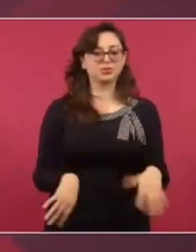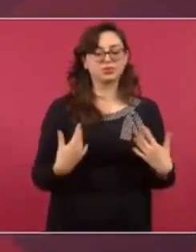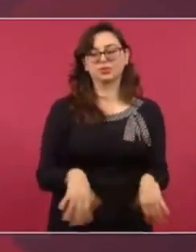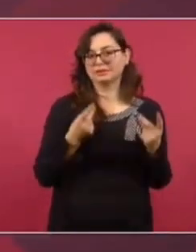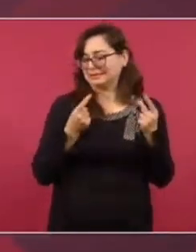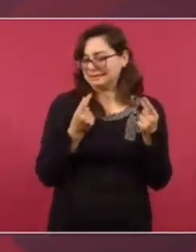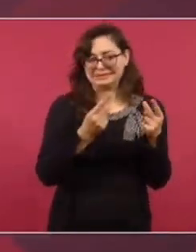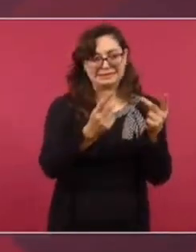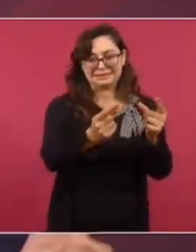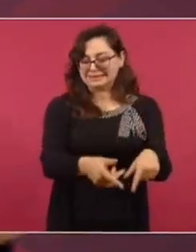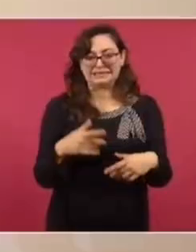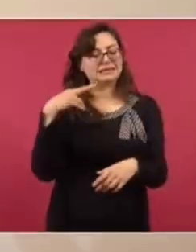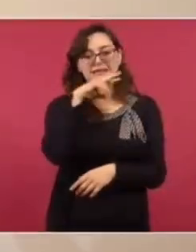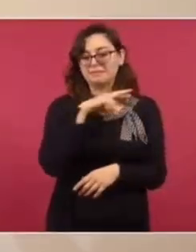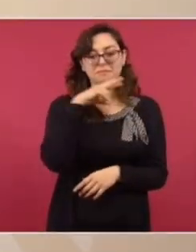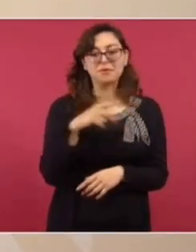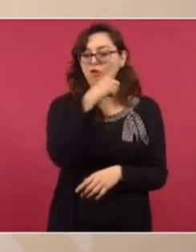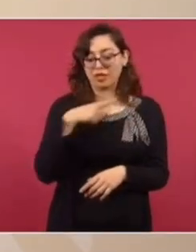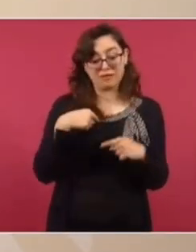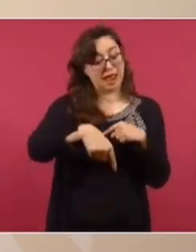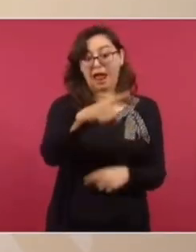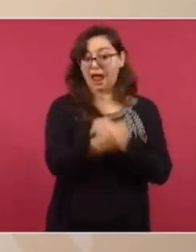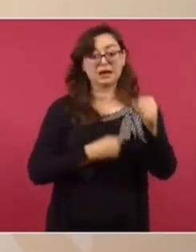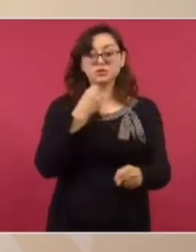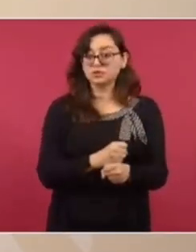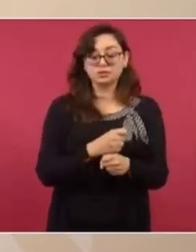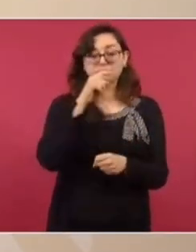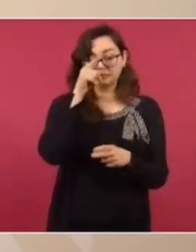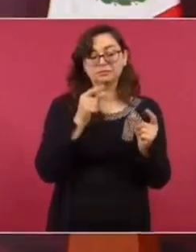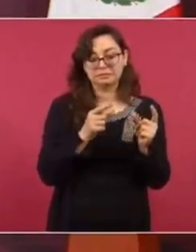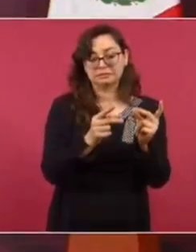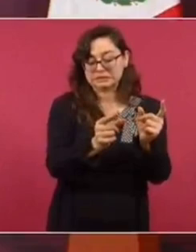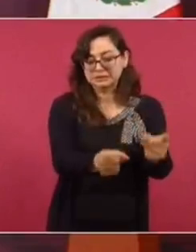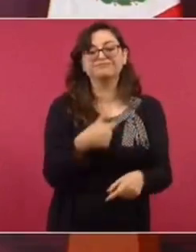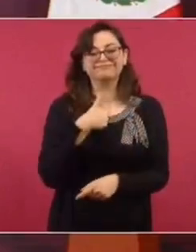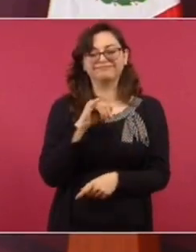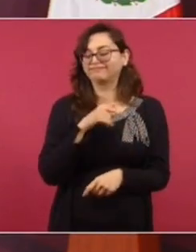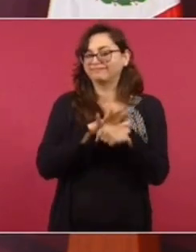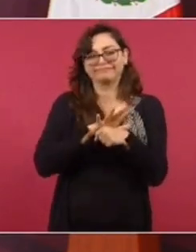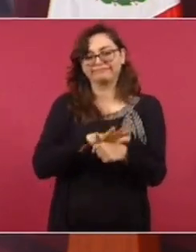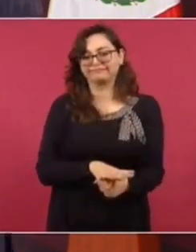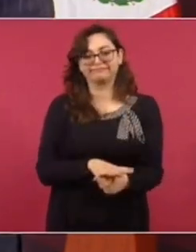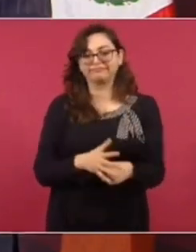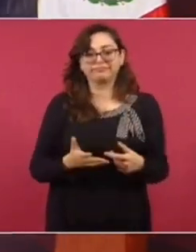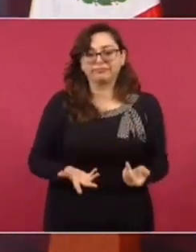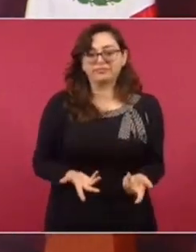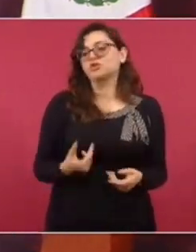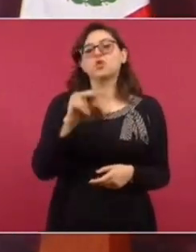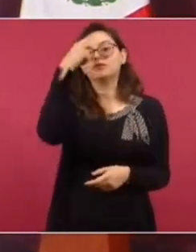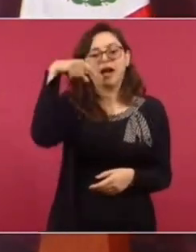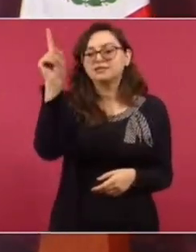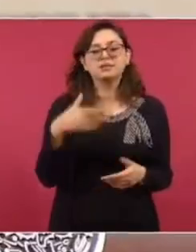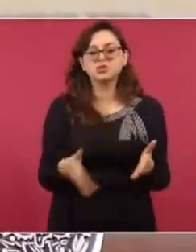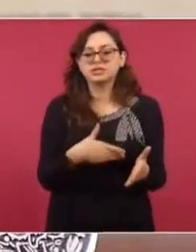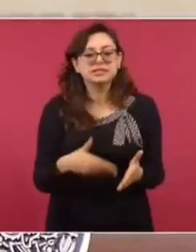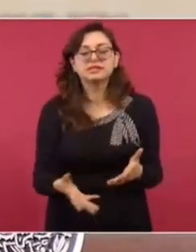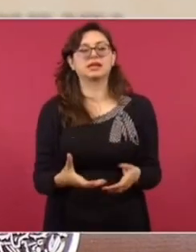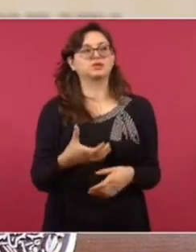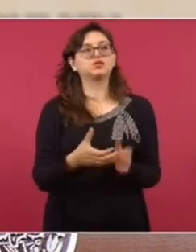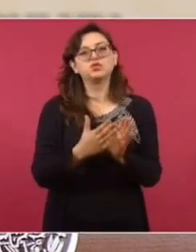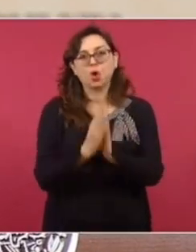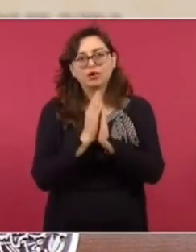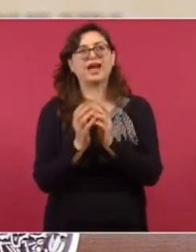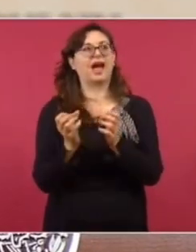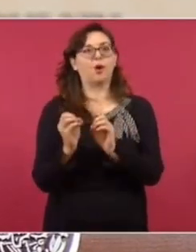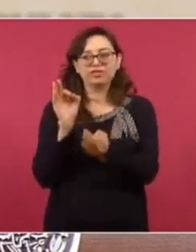el tiempo encima, tenemos que terminar este año. Y ahí sí, pues, no son tortas ahogadas ni tamalitos de chipilín.